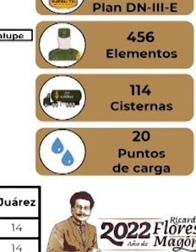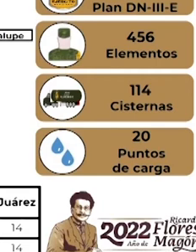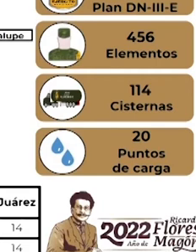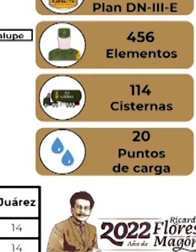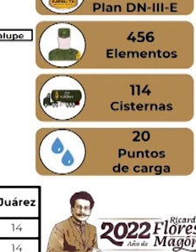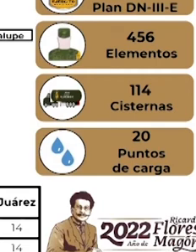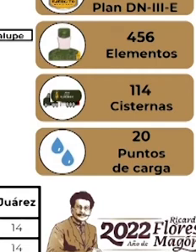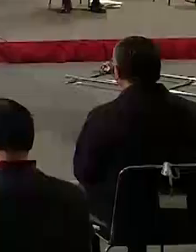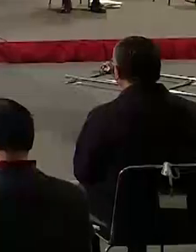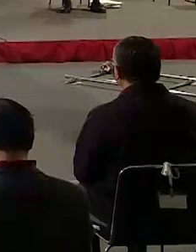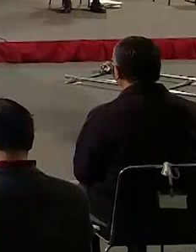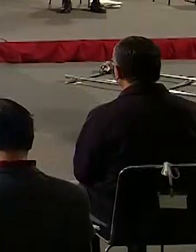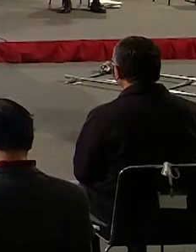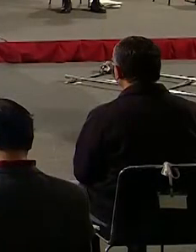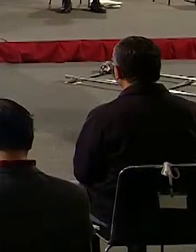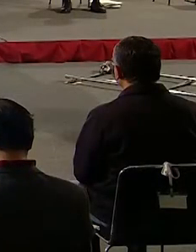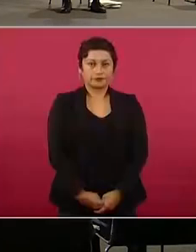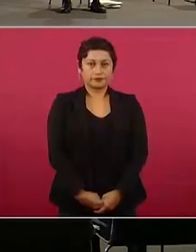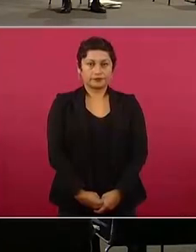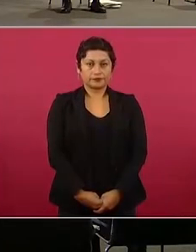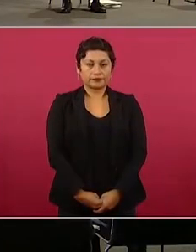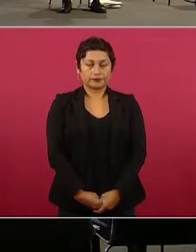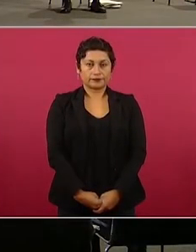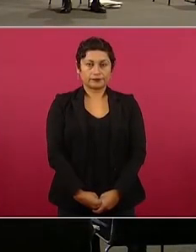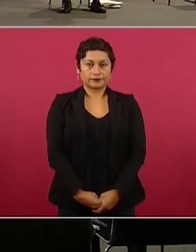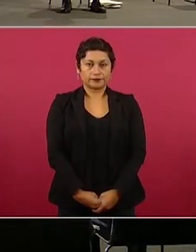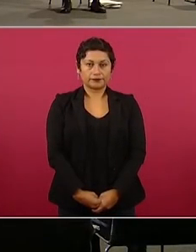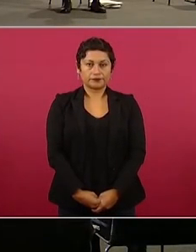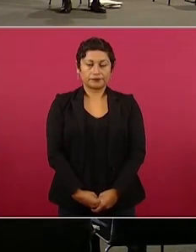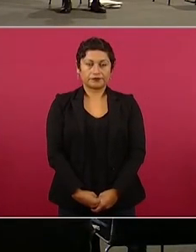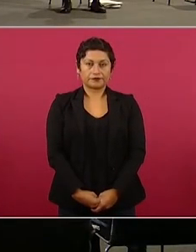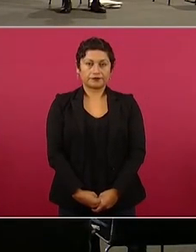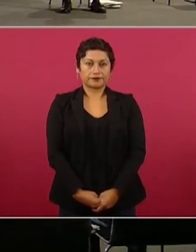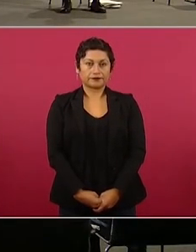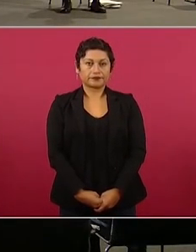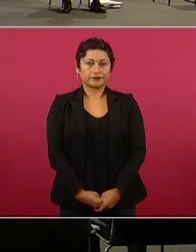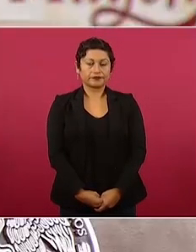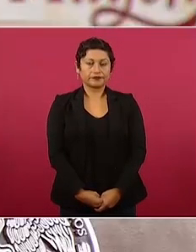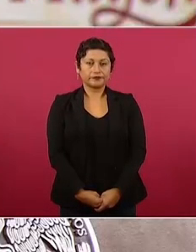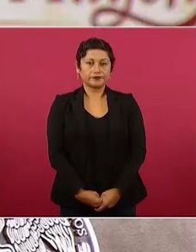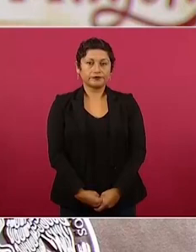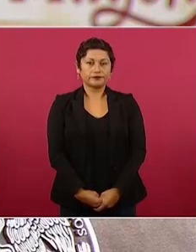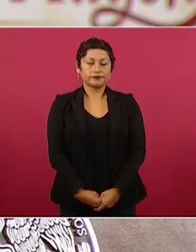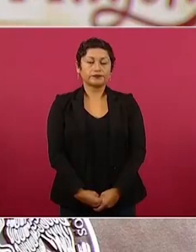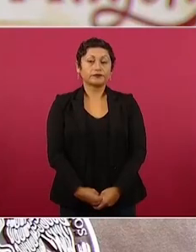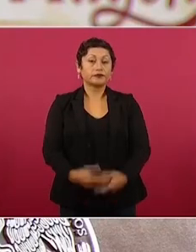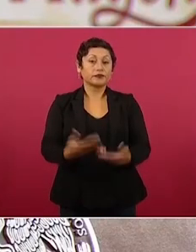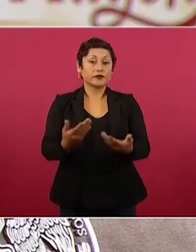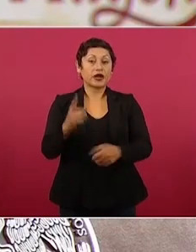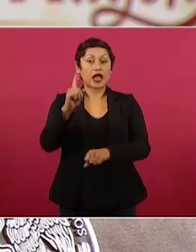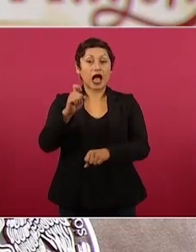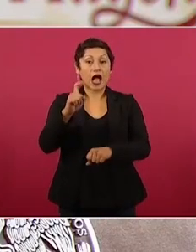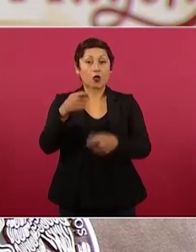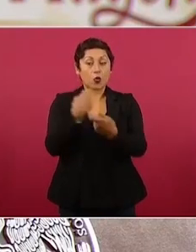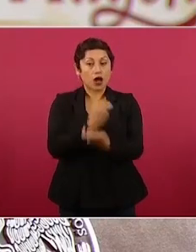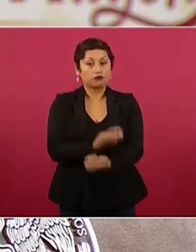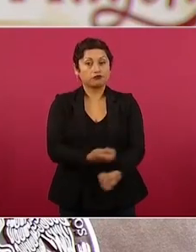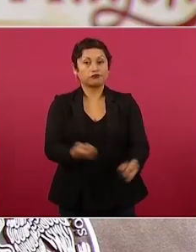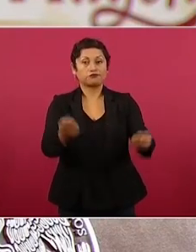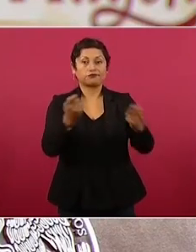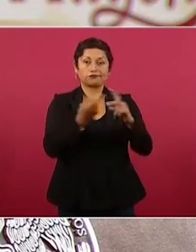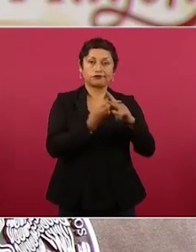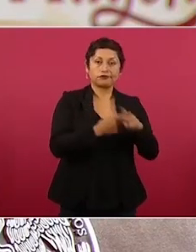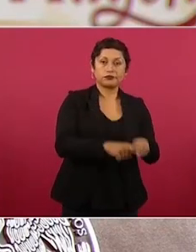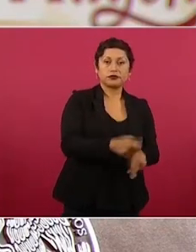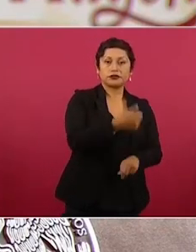con mayor necesidad de este vital líquido y el abasto de agua se va a hacer desde las 6 de la